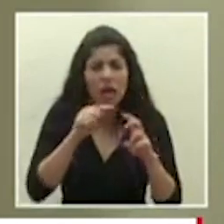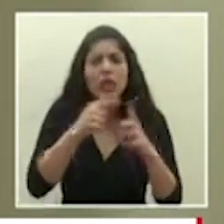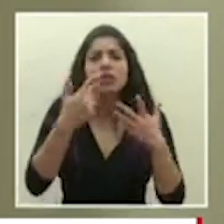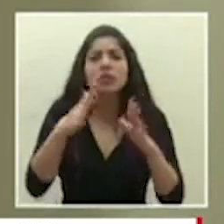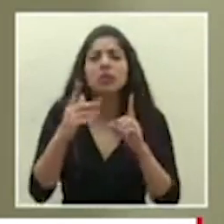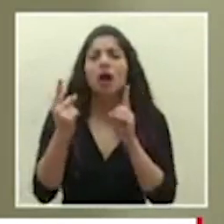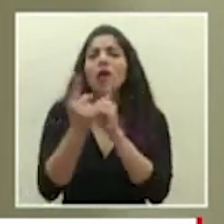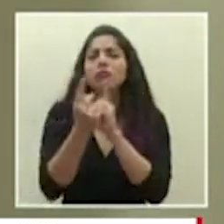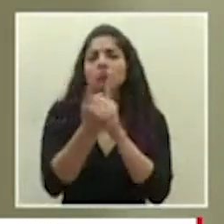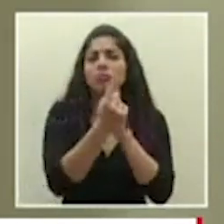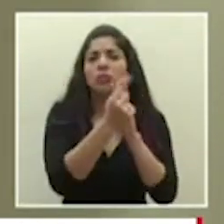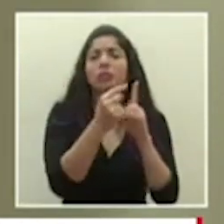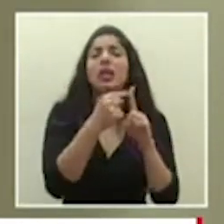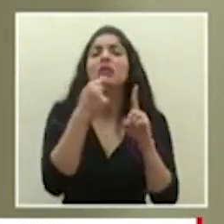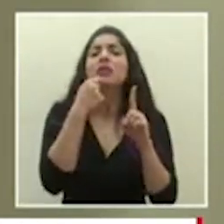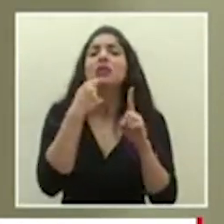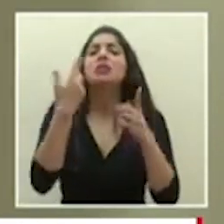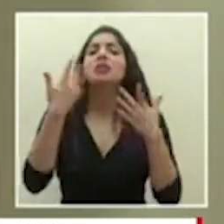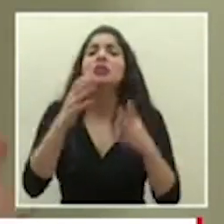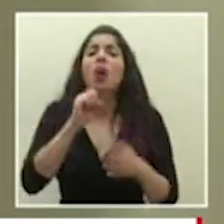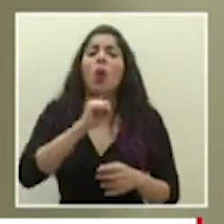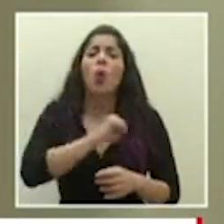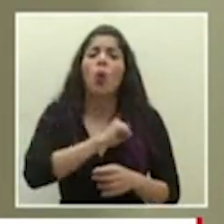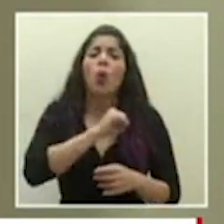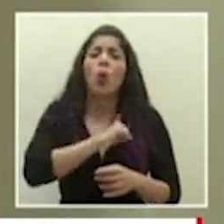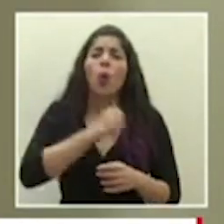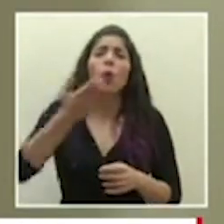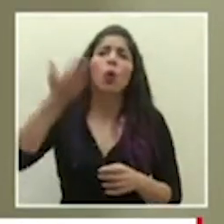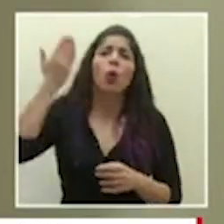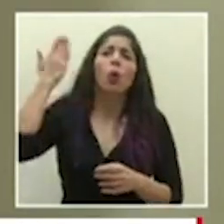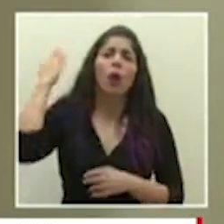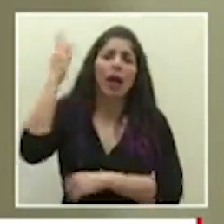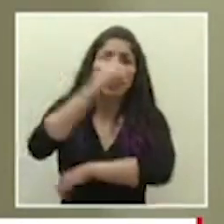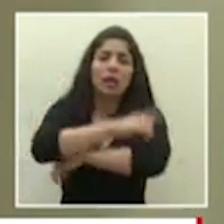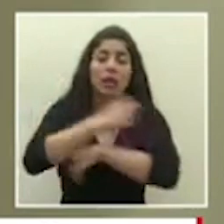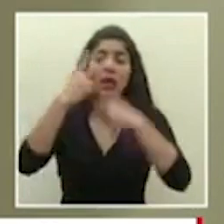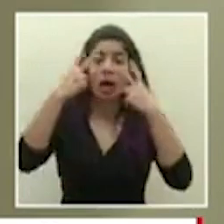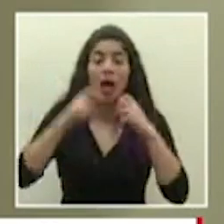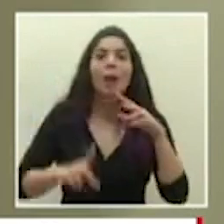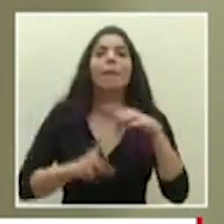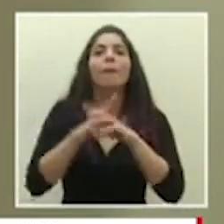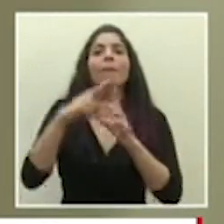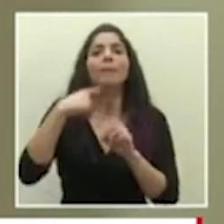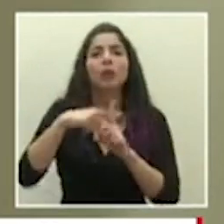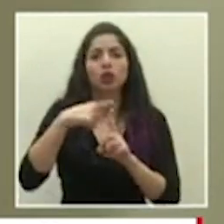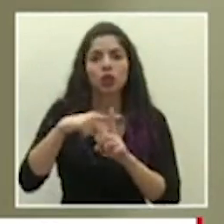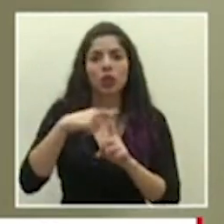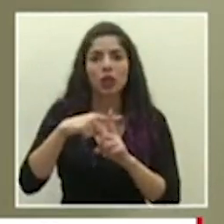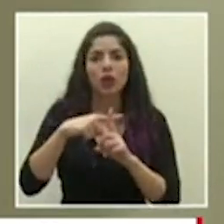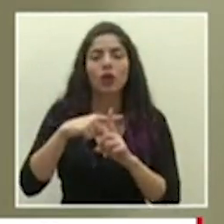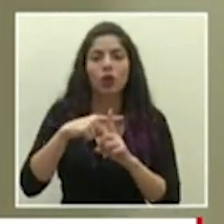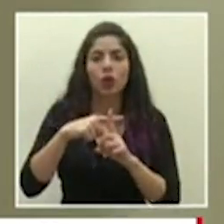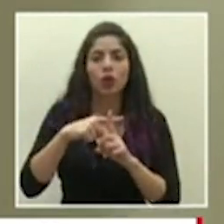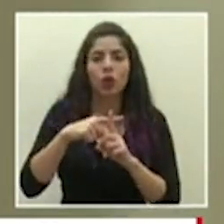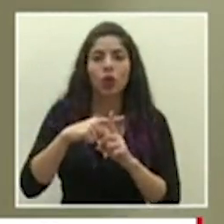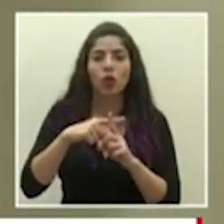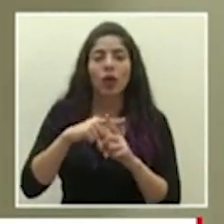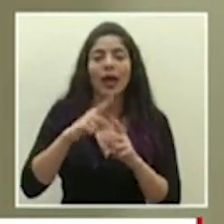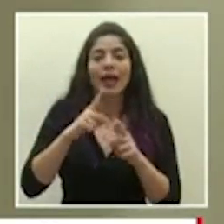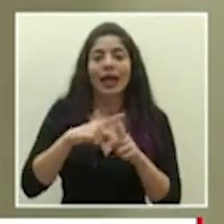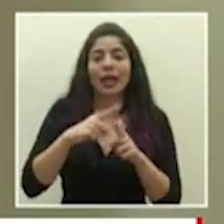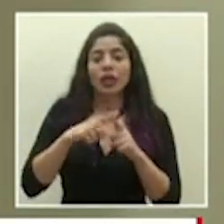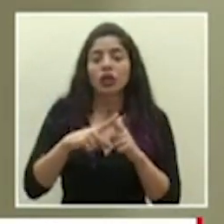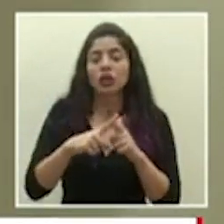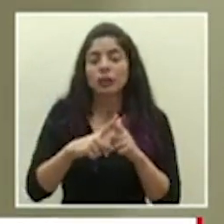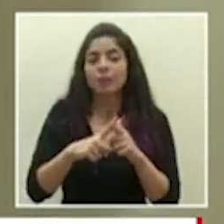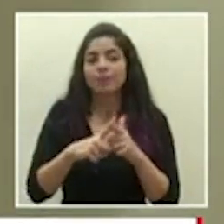mencionó que había tenido tos desde hace varios días se le hizo la prueba salió positivo y de lo que